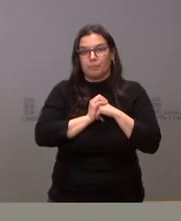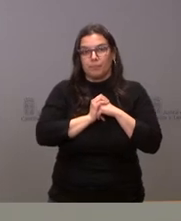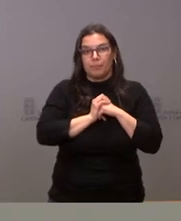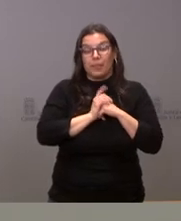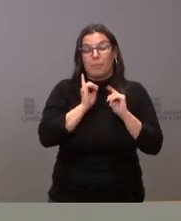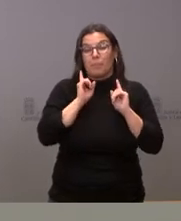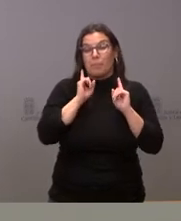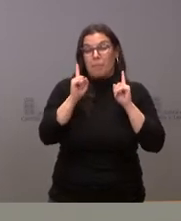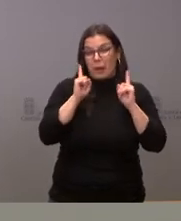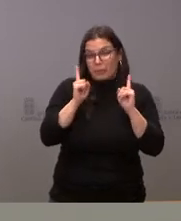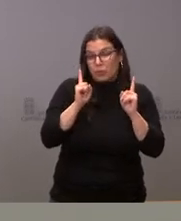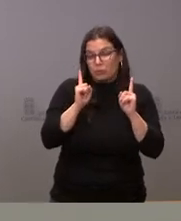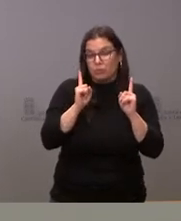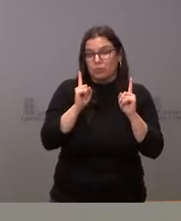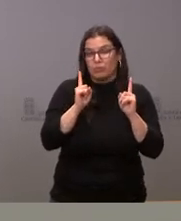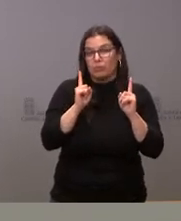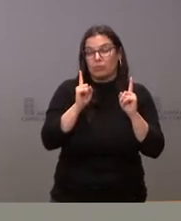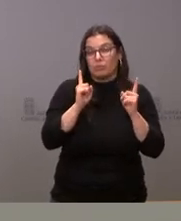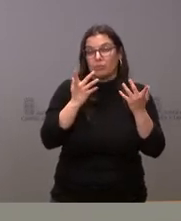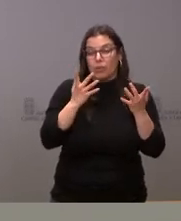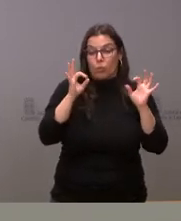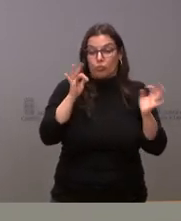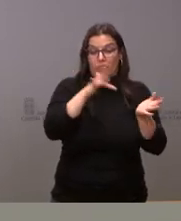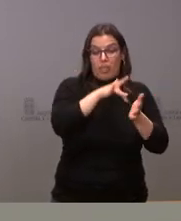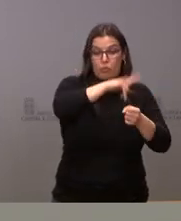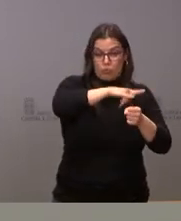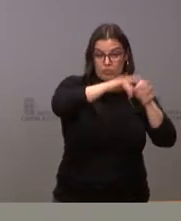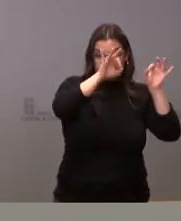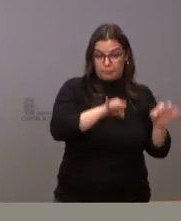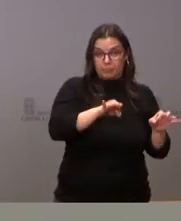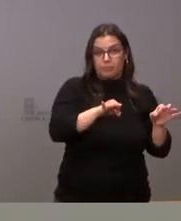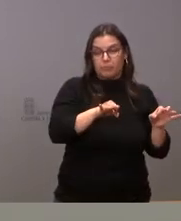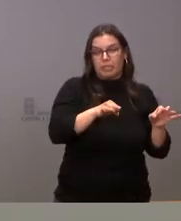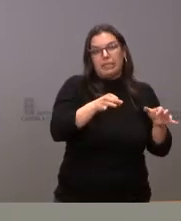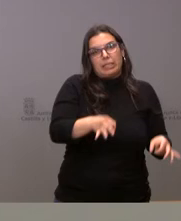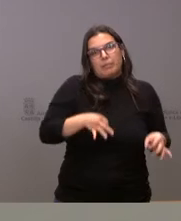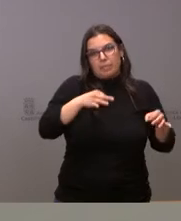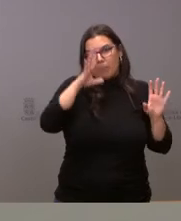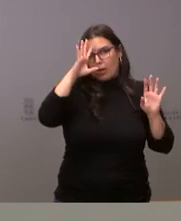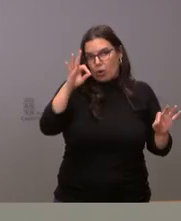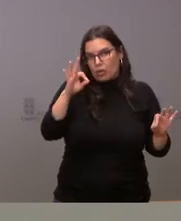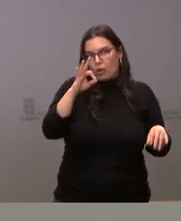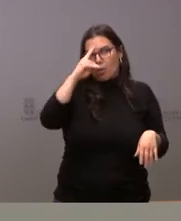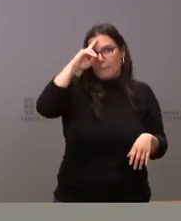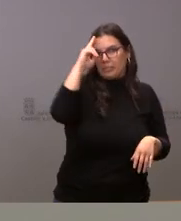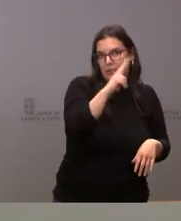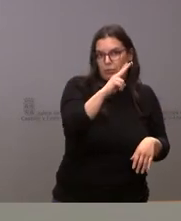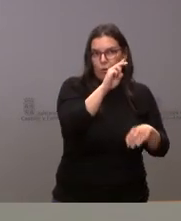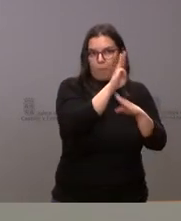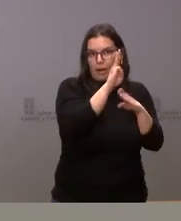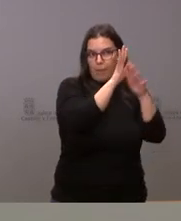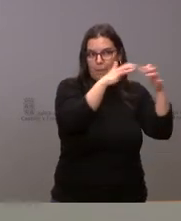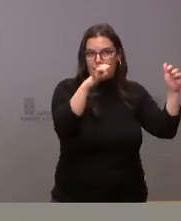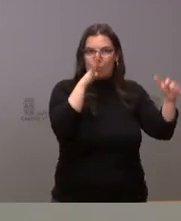La previsión en función de ese momento, y siempre con el respeto, lógicamente, al Parlamento, que es el que tiene que